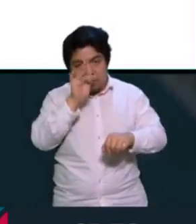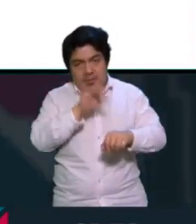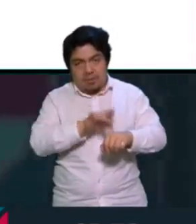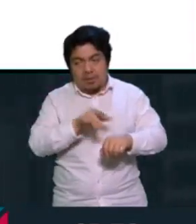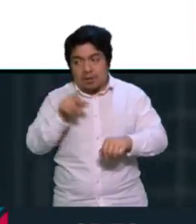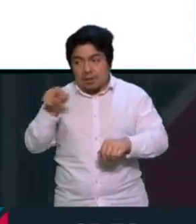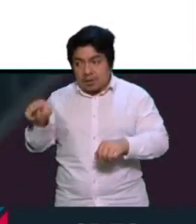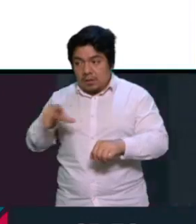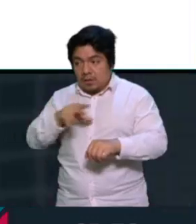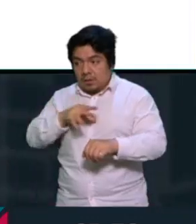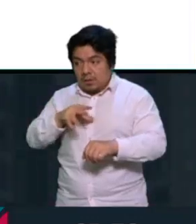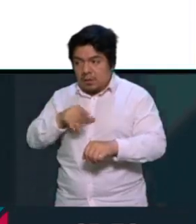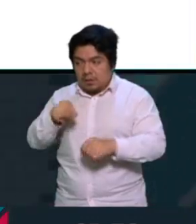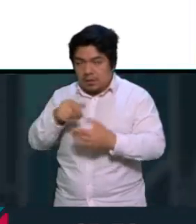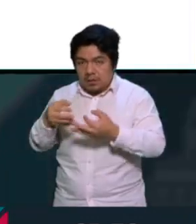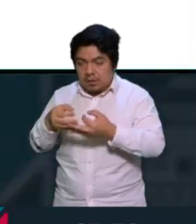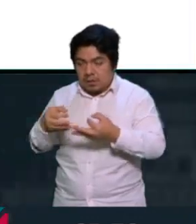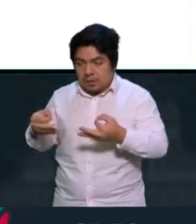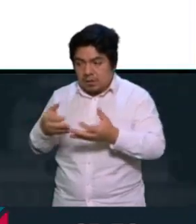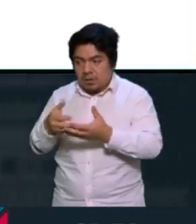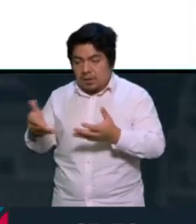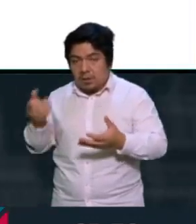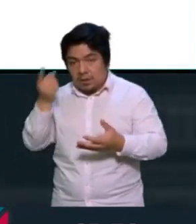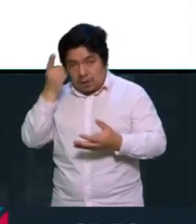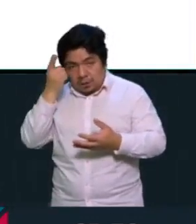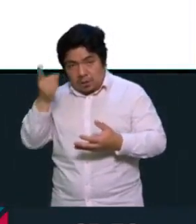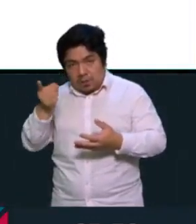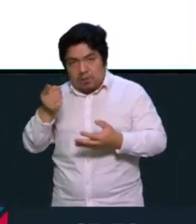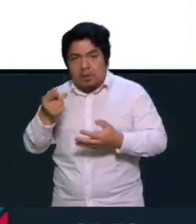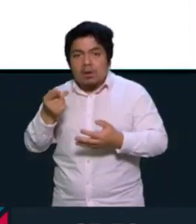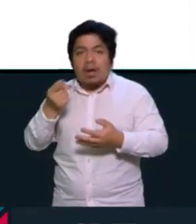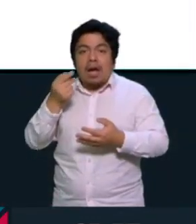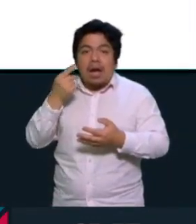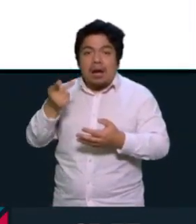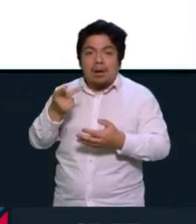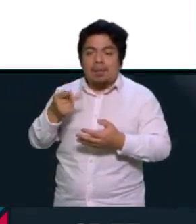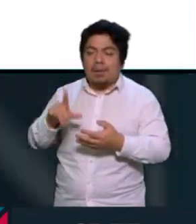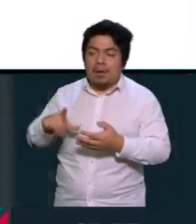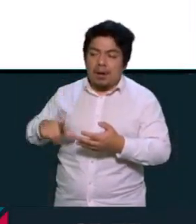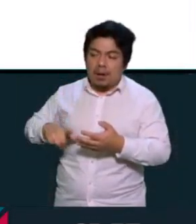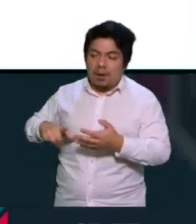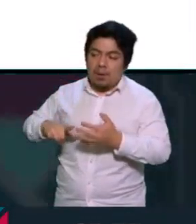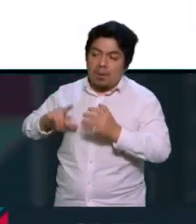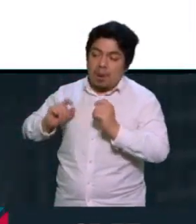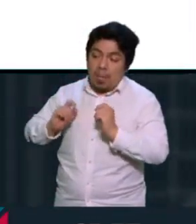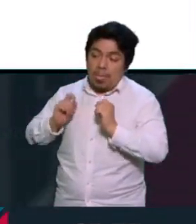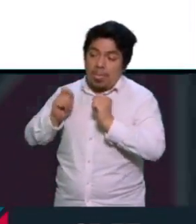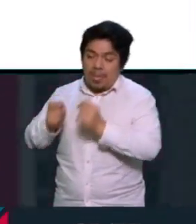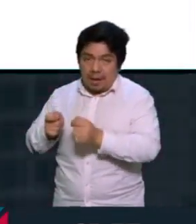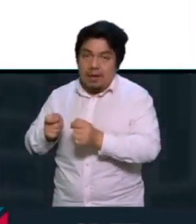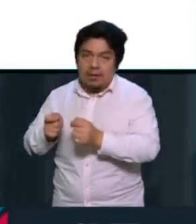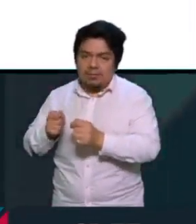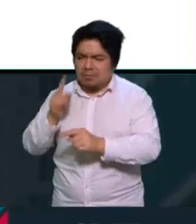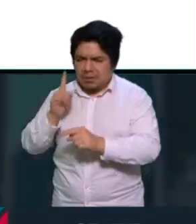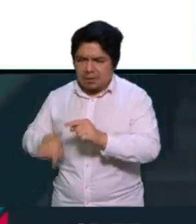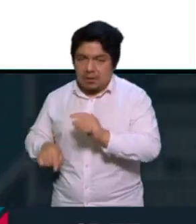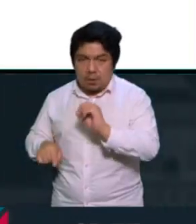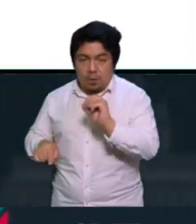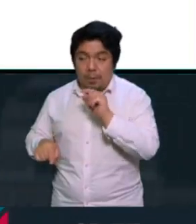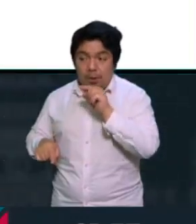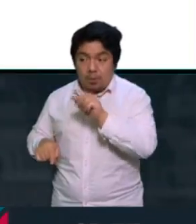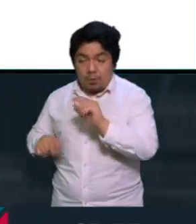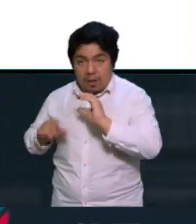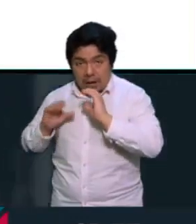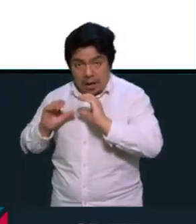que tienes esa área protegida, ese terreno, el dueño, pero a ti te lo encarga el gobierno, ¿no? Entonces, ahí no te lo vamos a quitar, pero tú lo